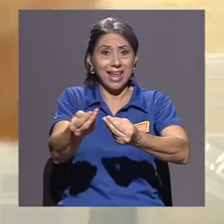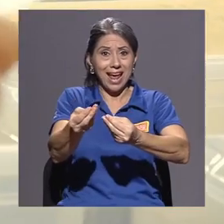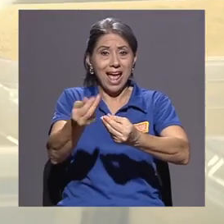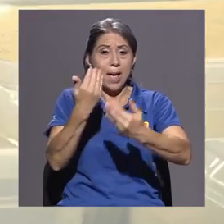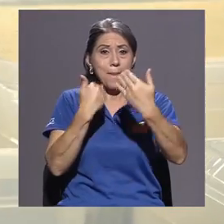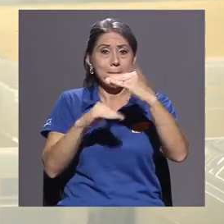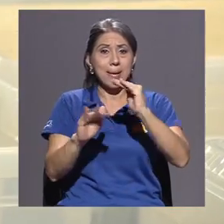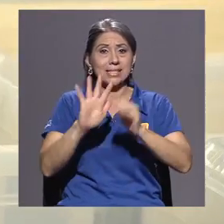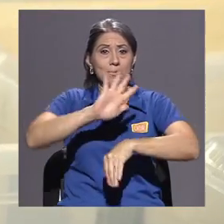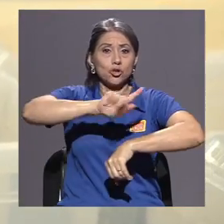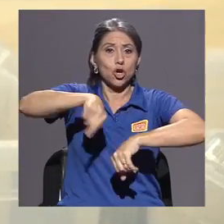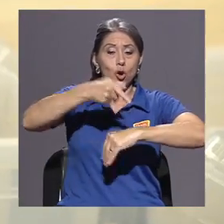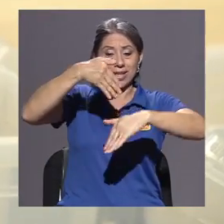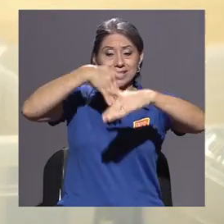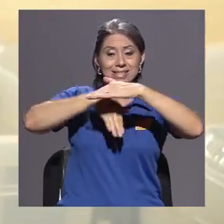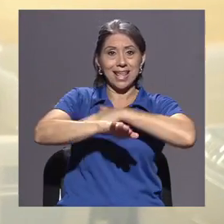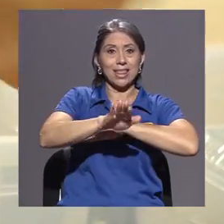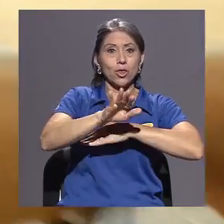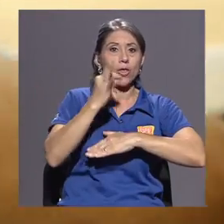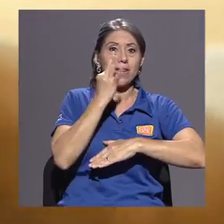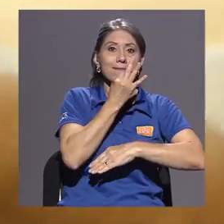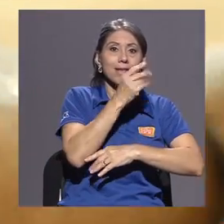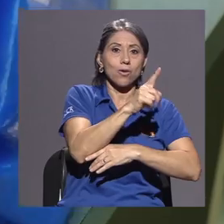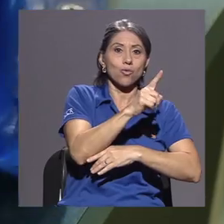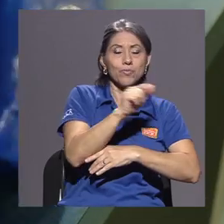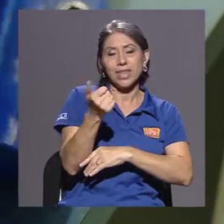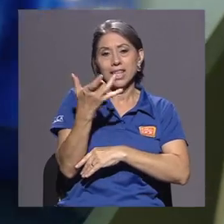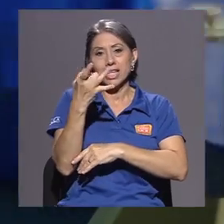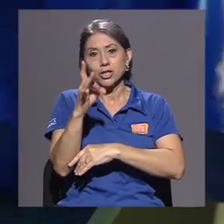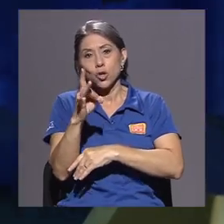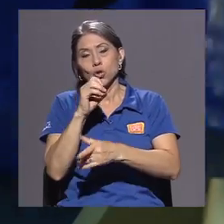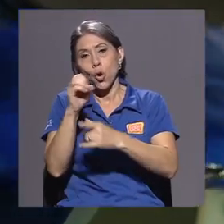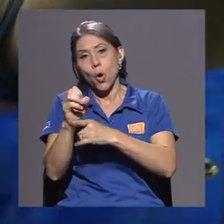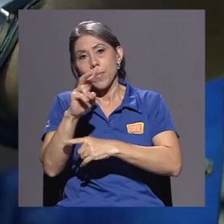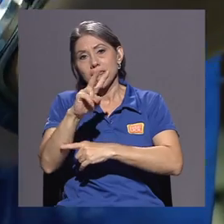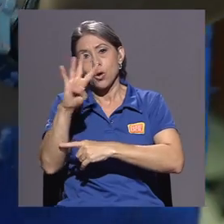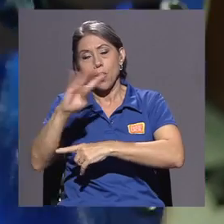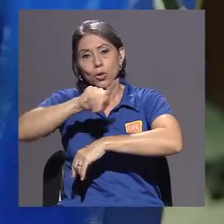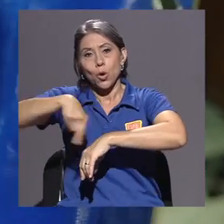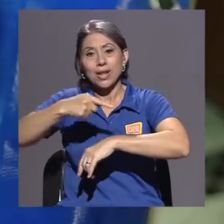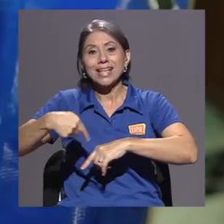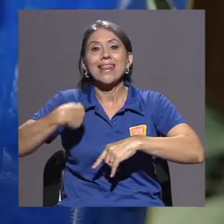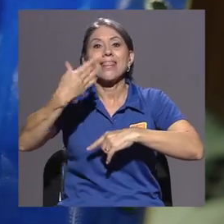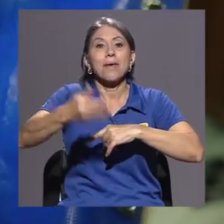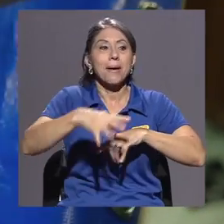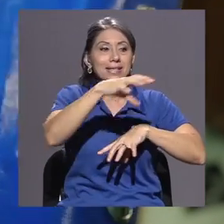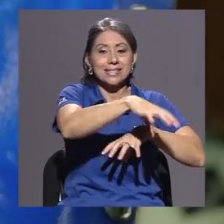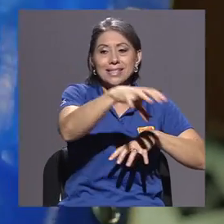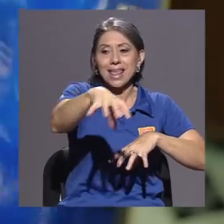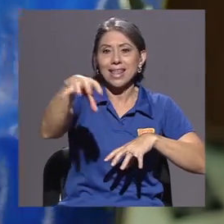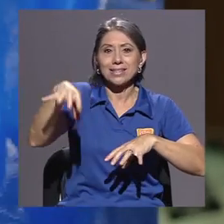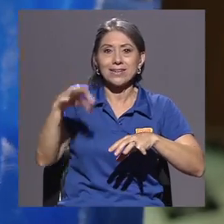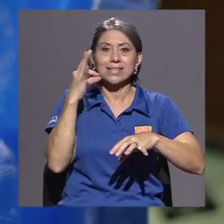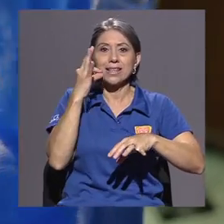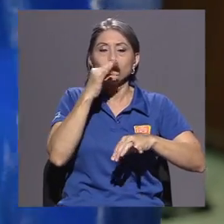Rodrigo Facio, y entre 18 y 24 horas en las demás sedes, recintos y estaciones experimentales.